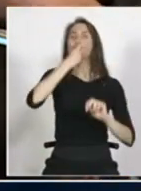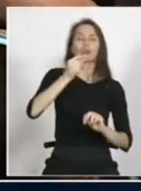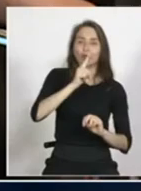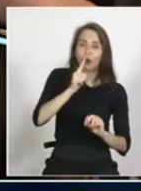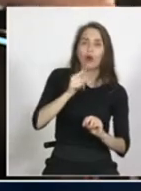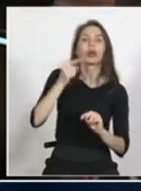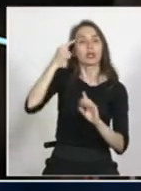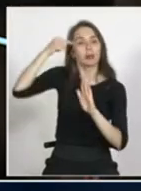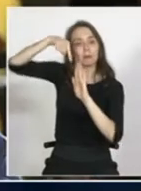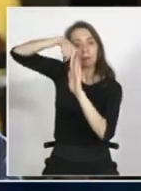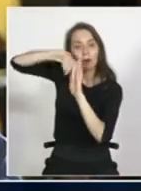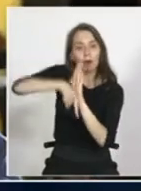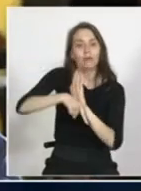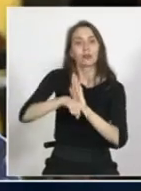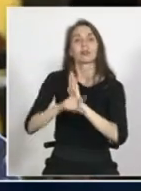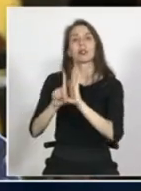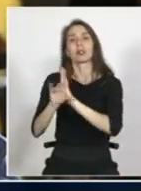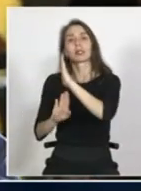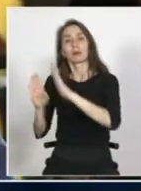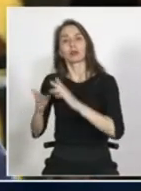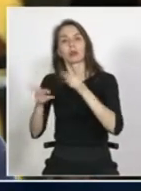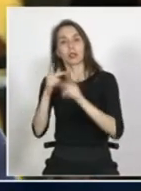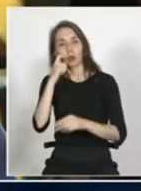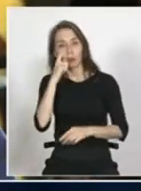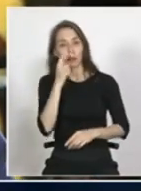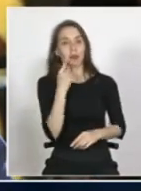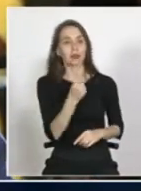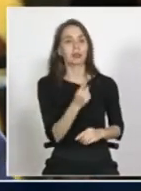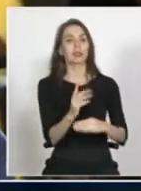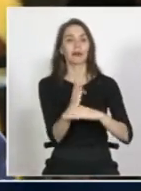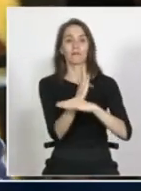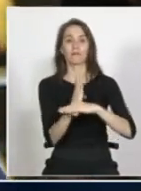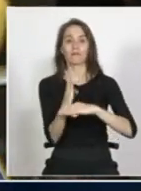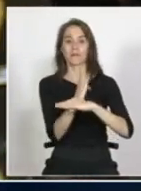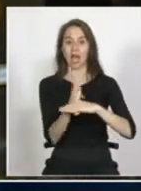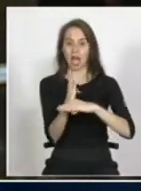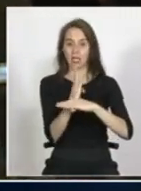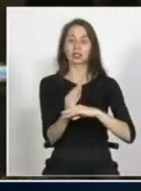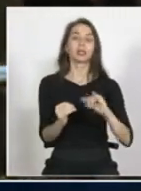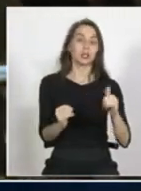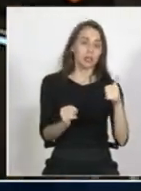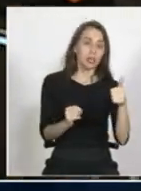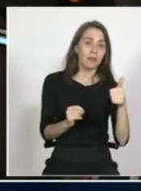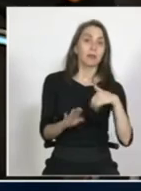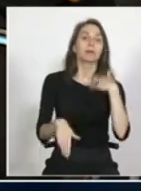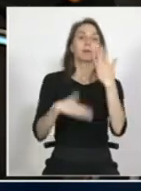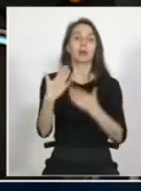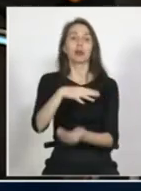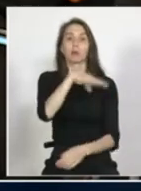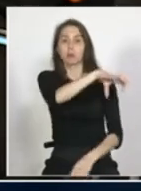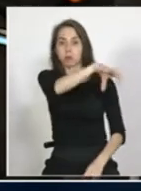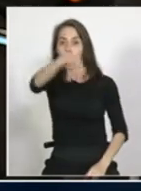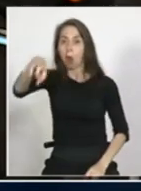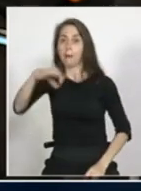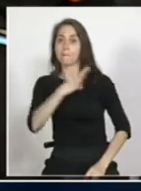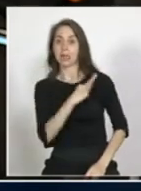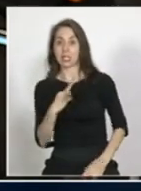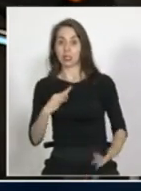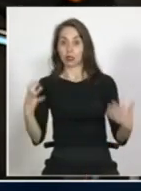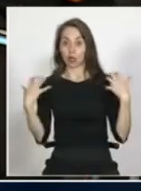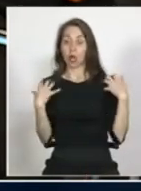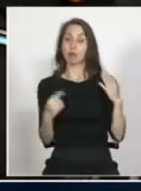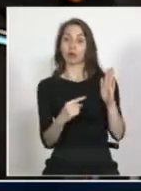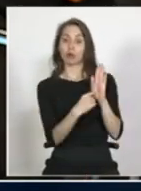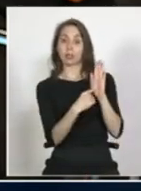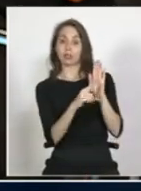definen realmente que proteja los derechos humanos tiene que ver con la base de lo que está bien con la base pero después que los ministerios efectivamente ejecuten esa base